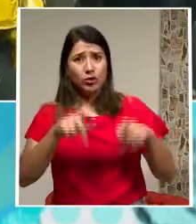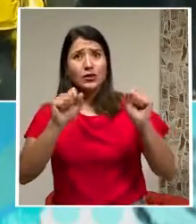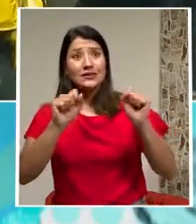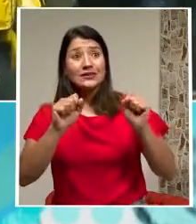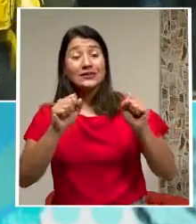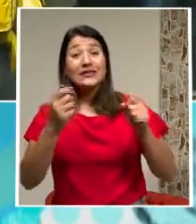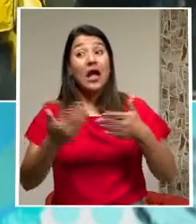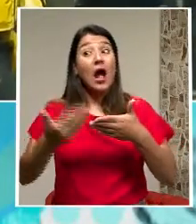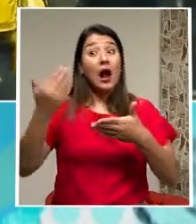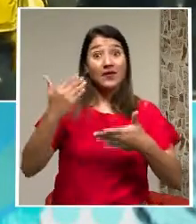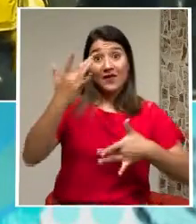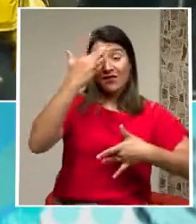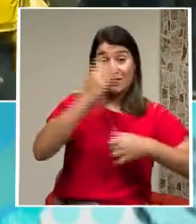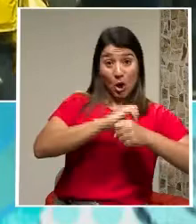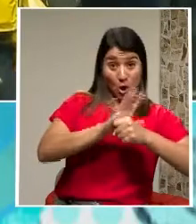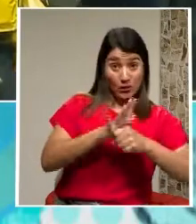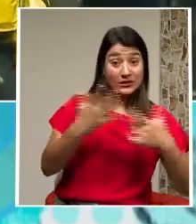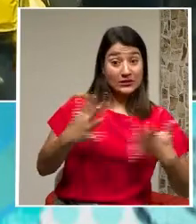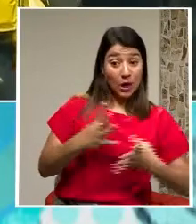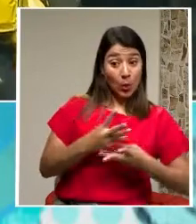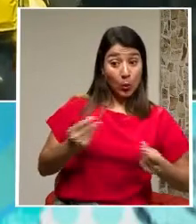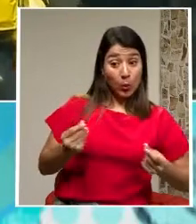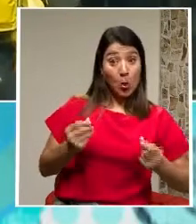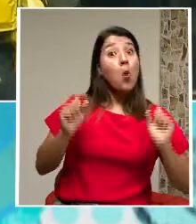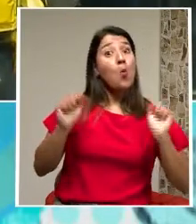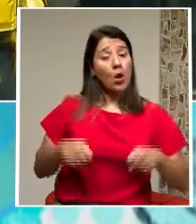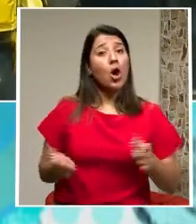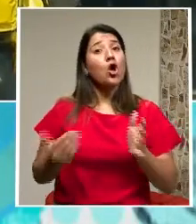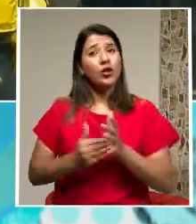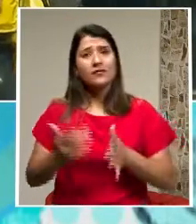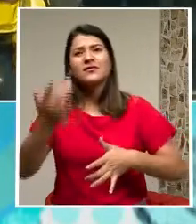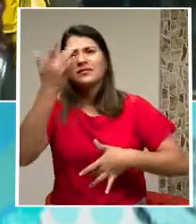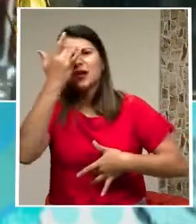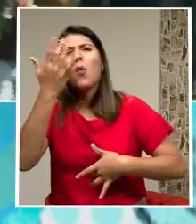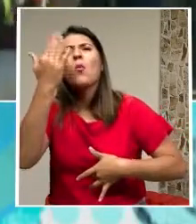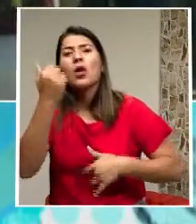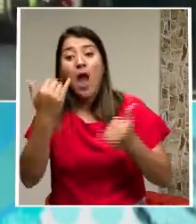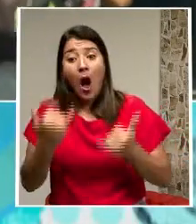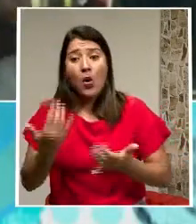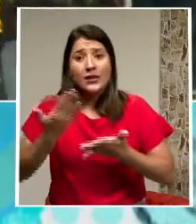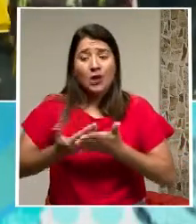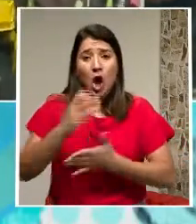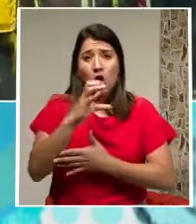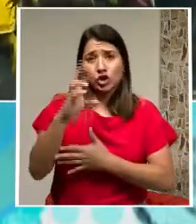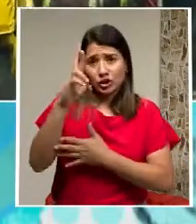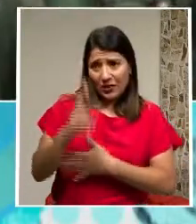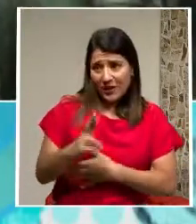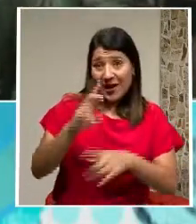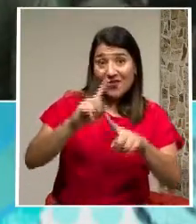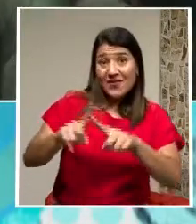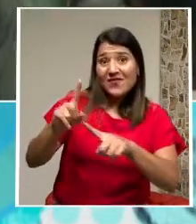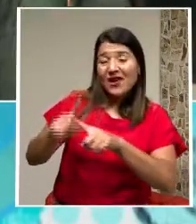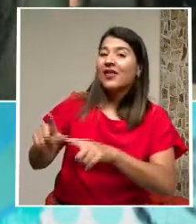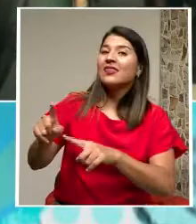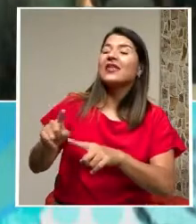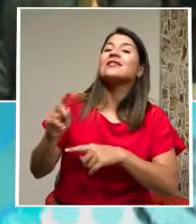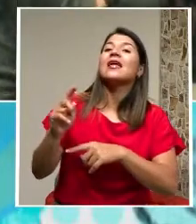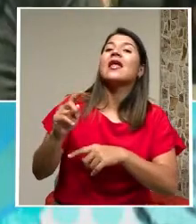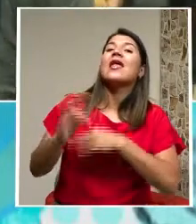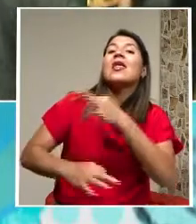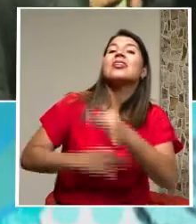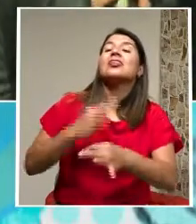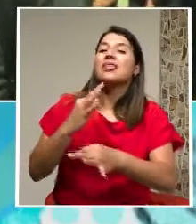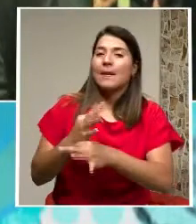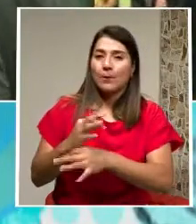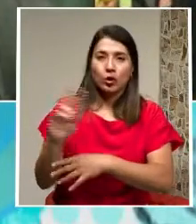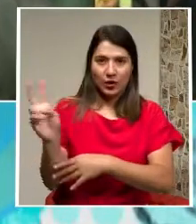a las variantes de este virus Además recuerda que se debe mantener el protocolo aún después de haberse vacunado